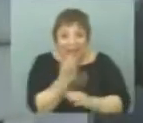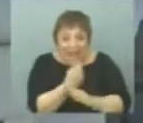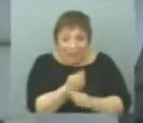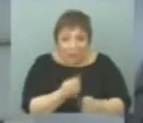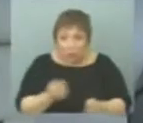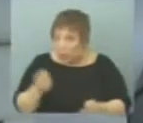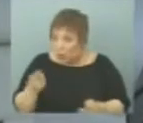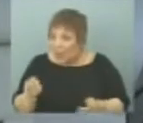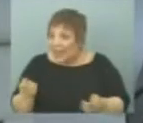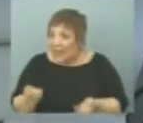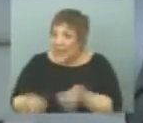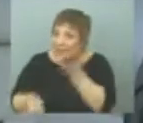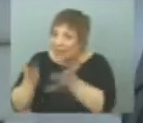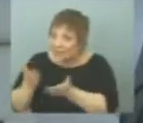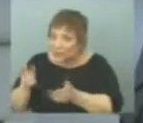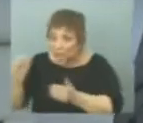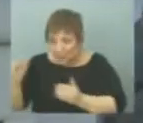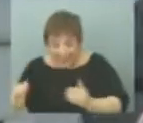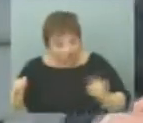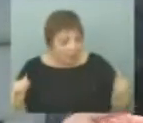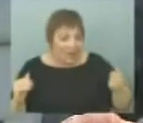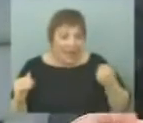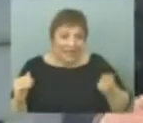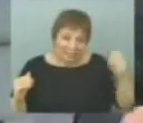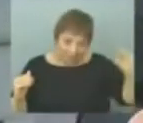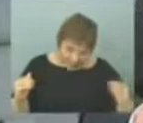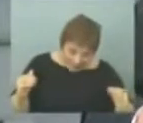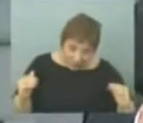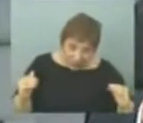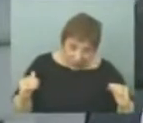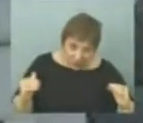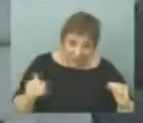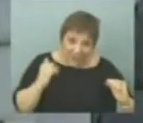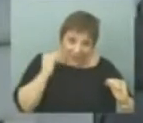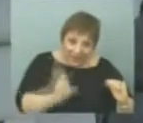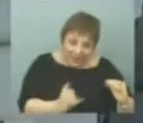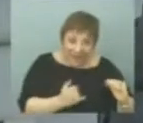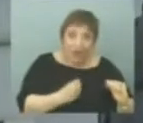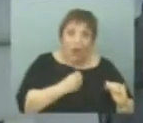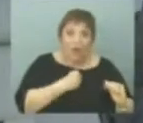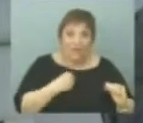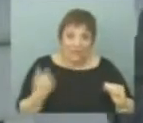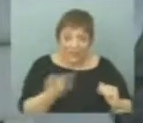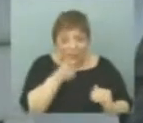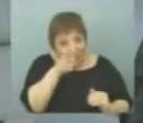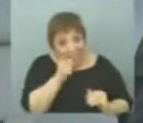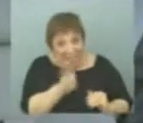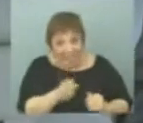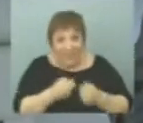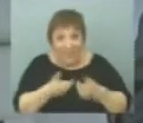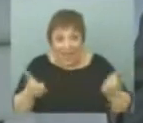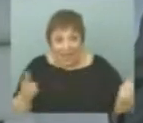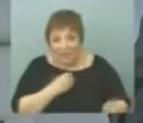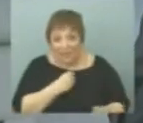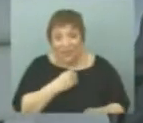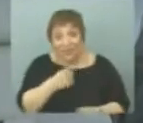con una inflación deseada. A partir de ahí, tiene que desindexar y generar confianza. Pero usted tiene que generar confianza. Porque